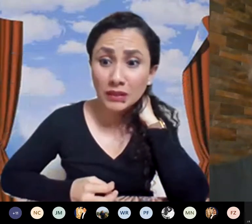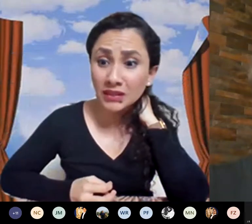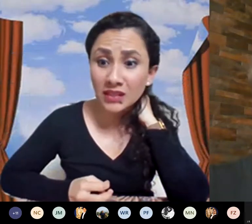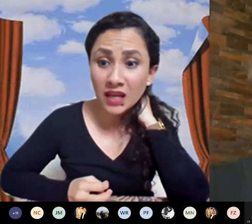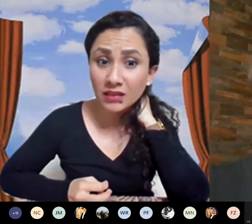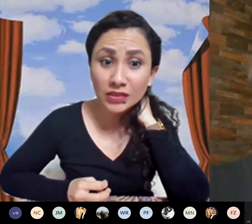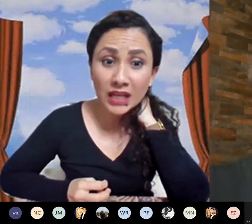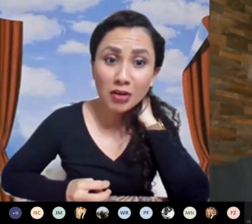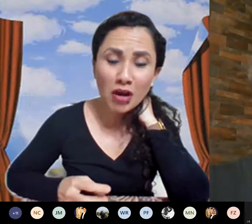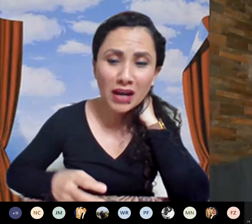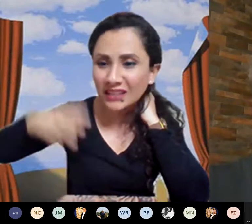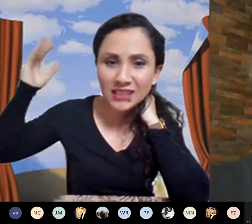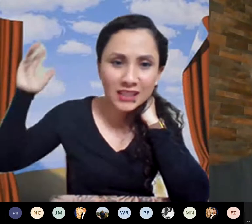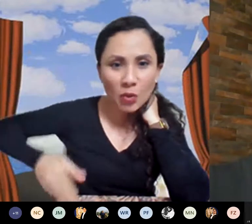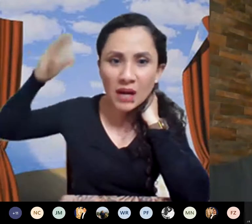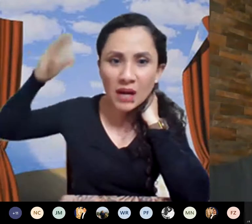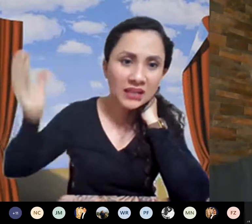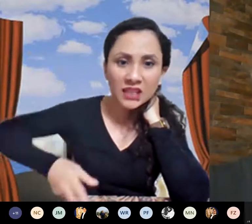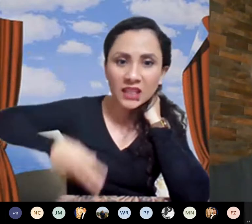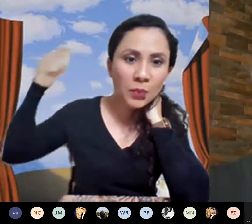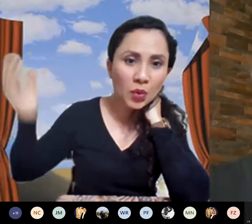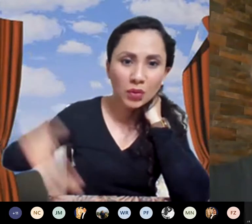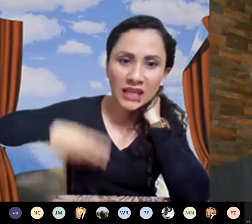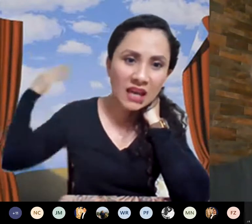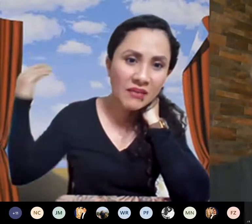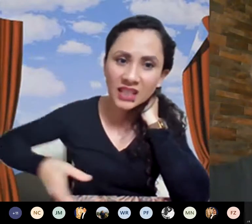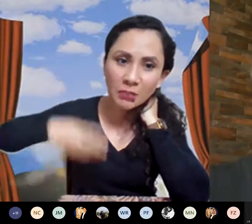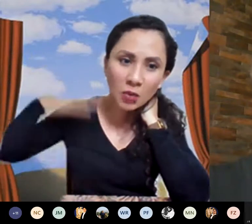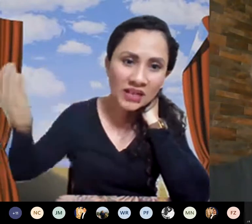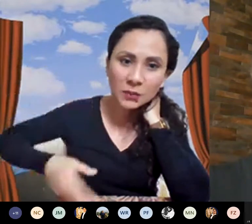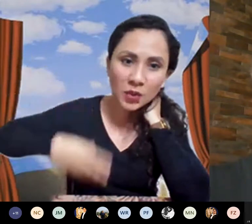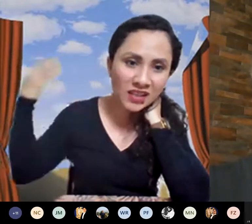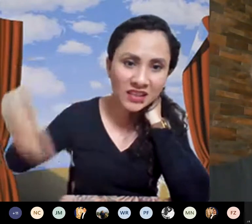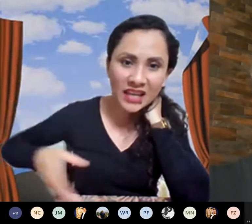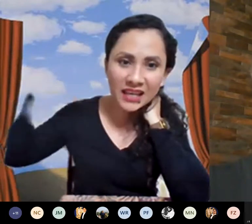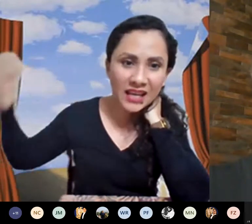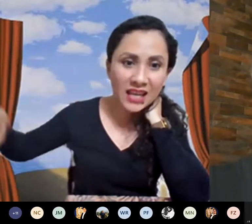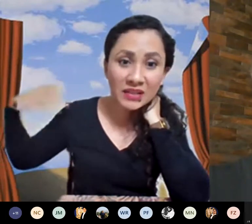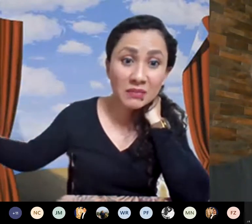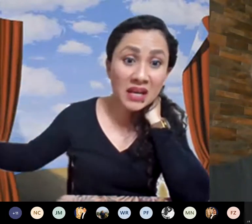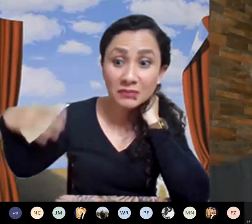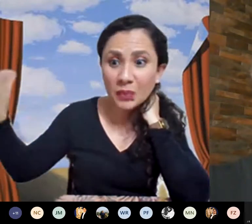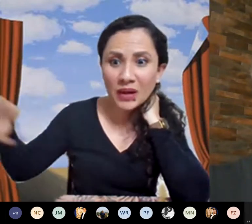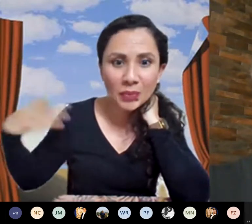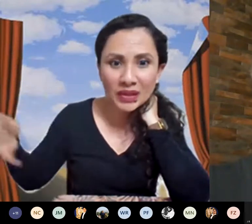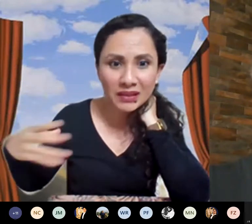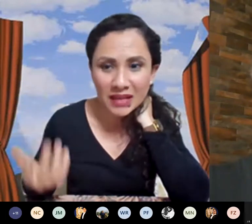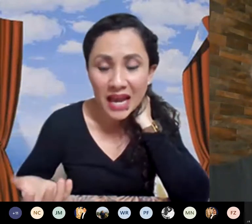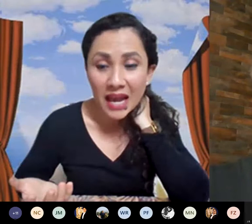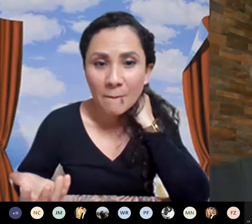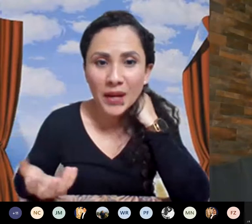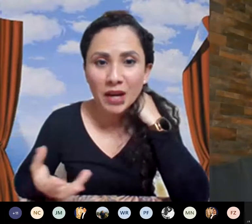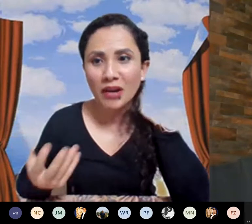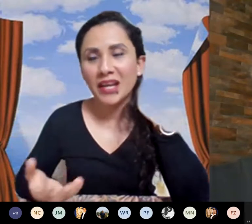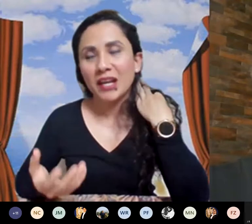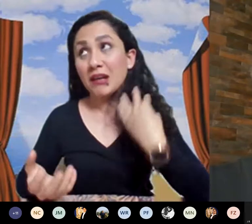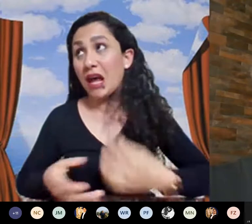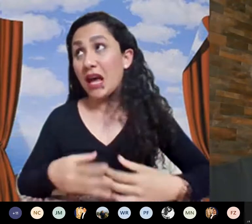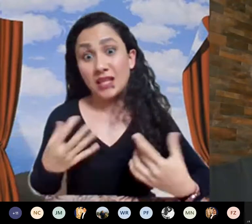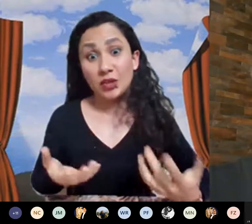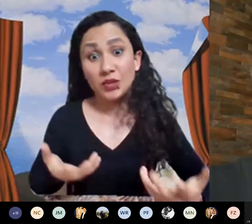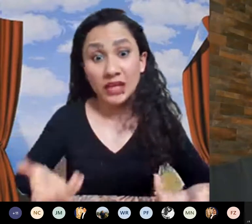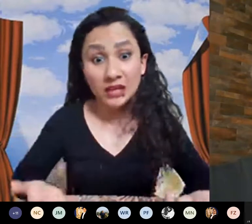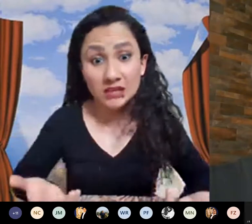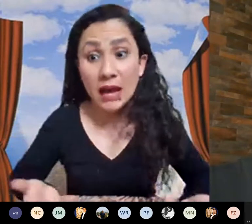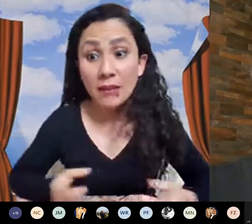dice es que no optimizan o sea que lo que hacen es comprar más equipo y cada vez equipo más potente y cada vez más pero que